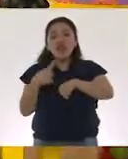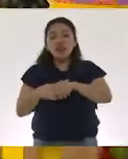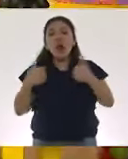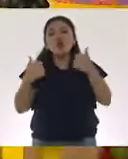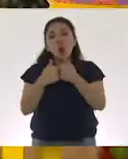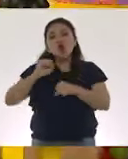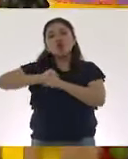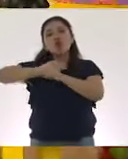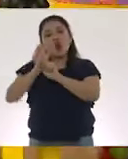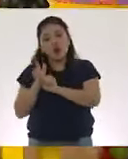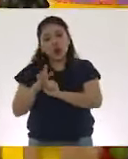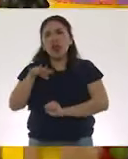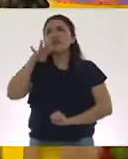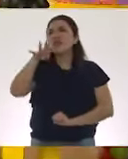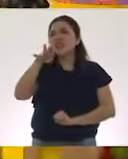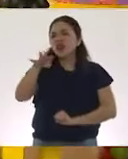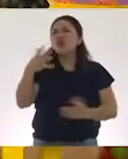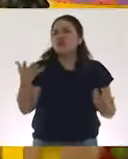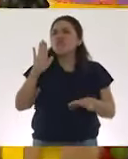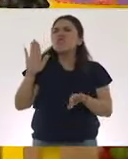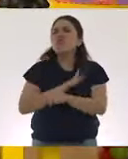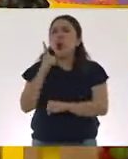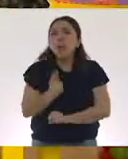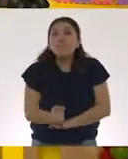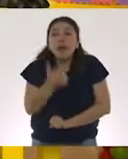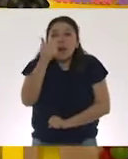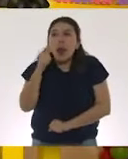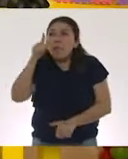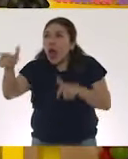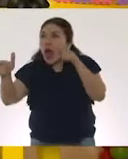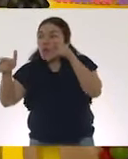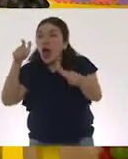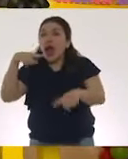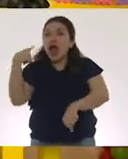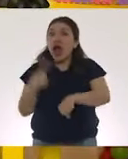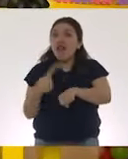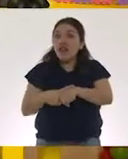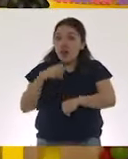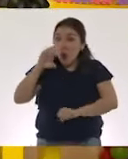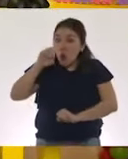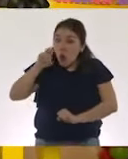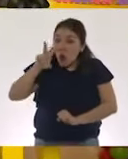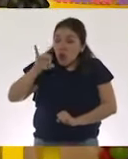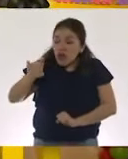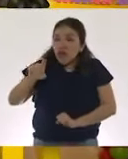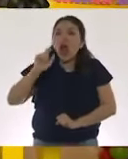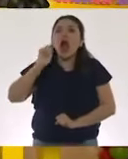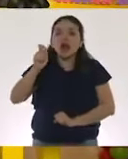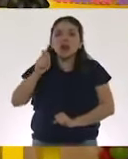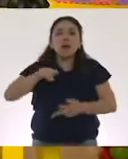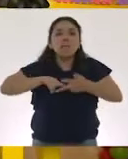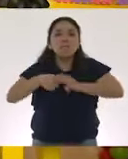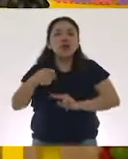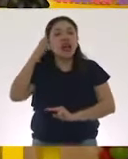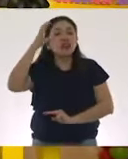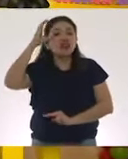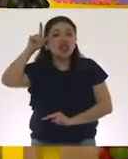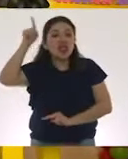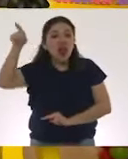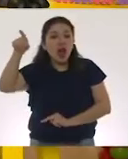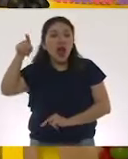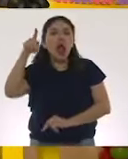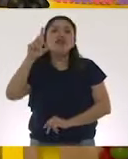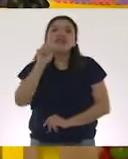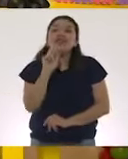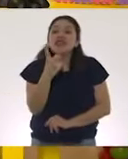y el número 19 es porque los primeros casos de COVID se describieron en China en